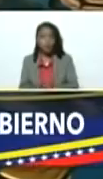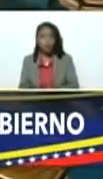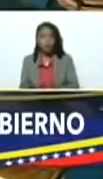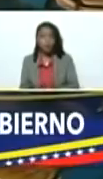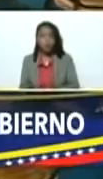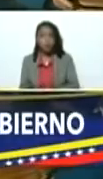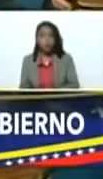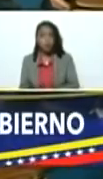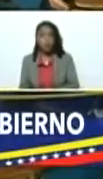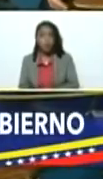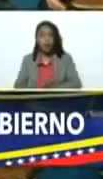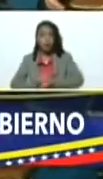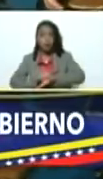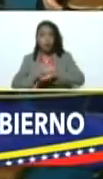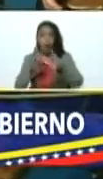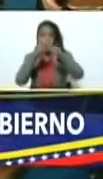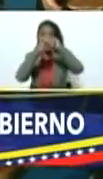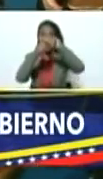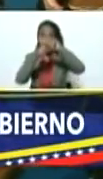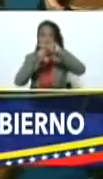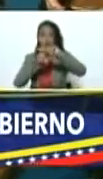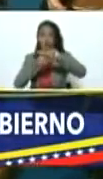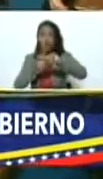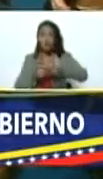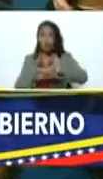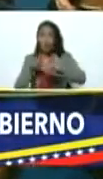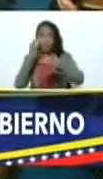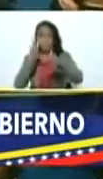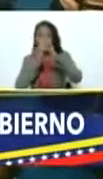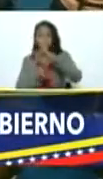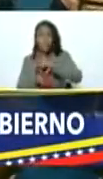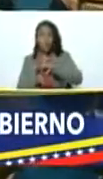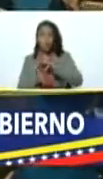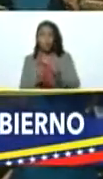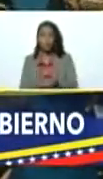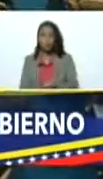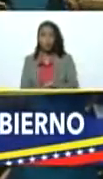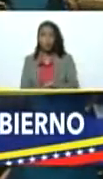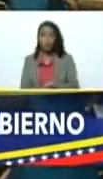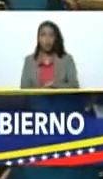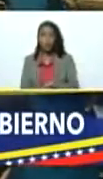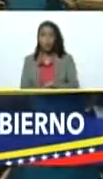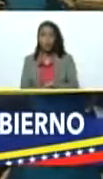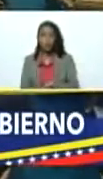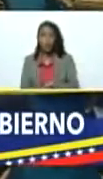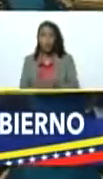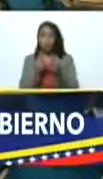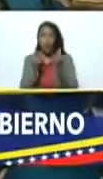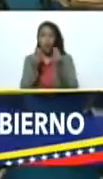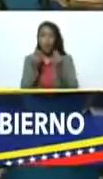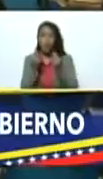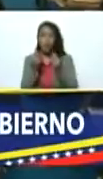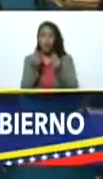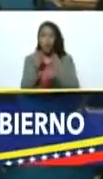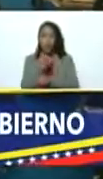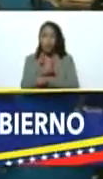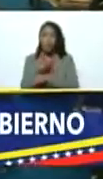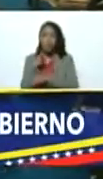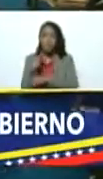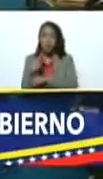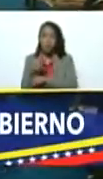ya calculados proyectados de los recursos a transferir